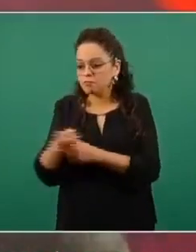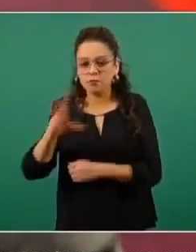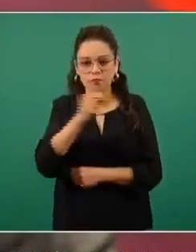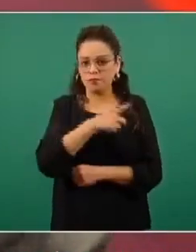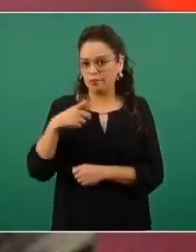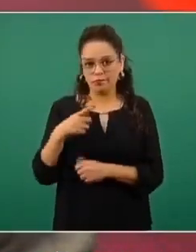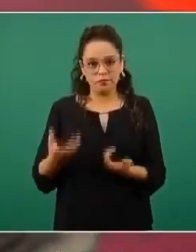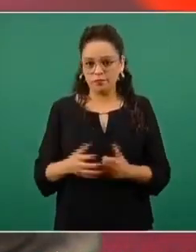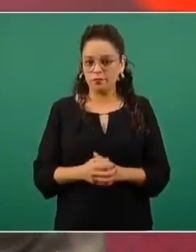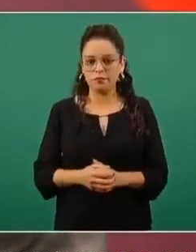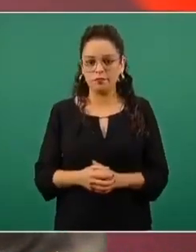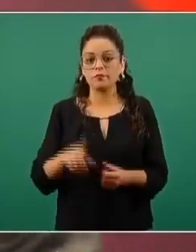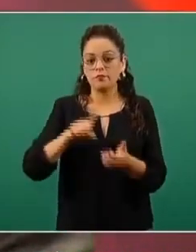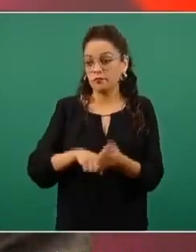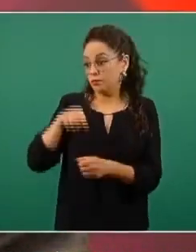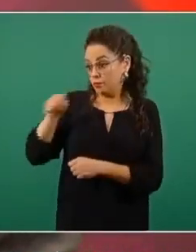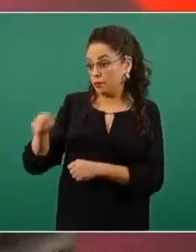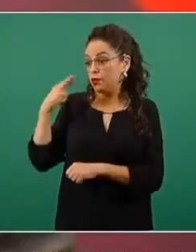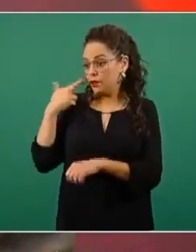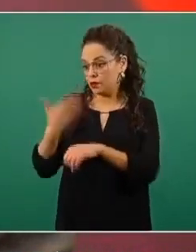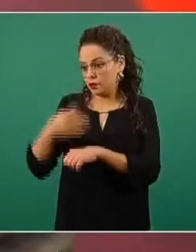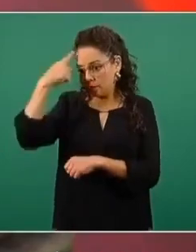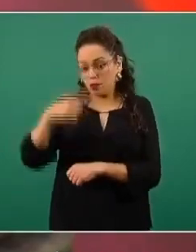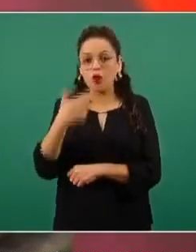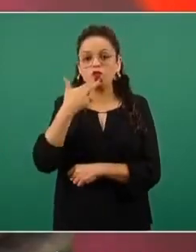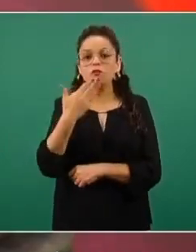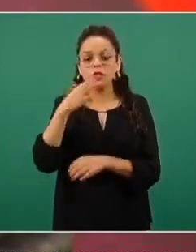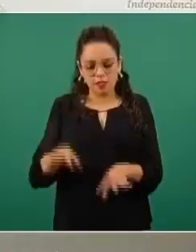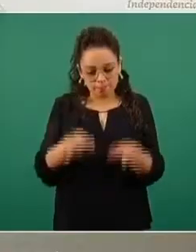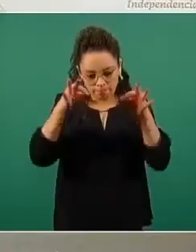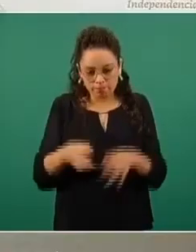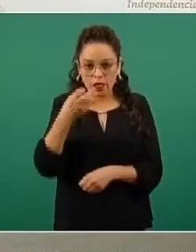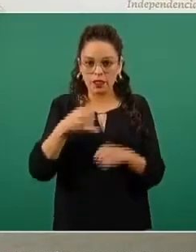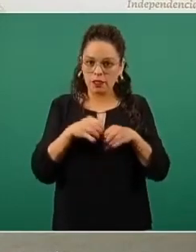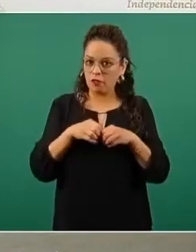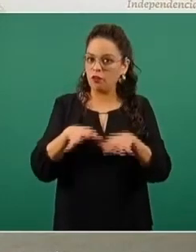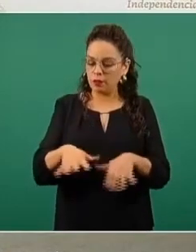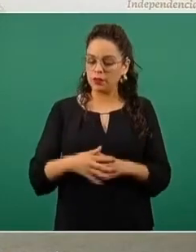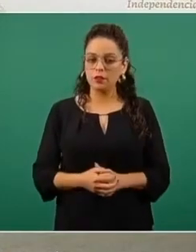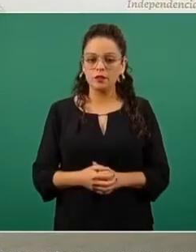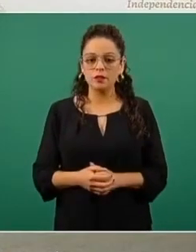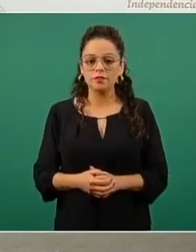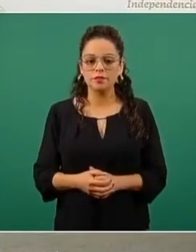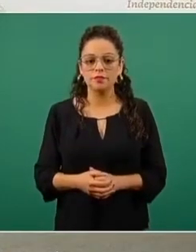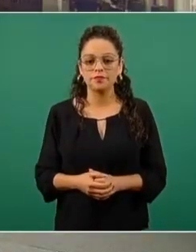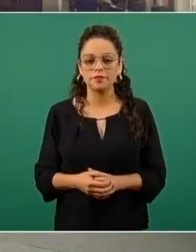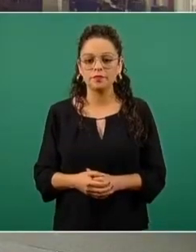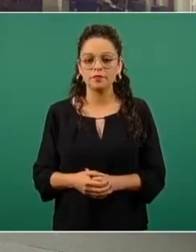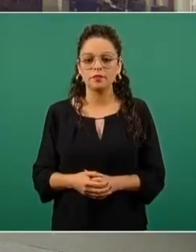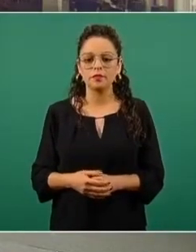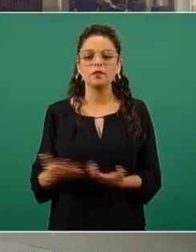capacitado y adquiriendo responsabilidades para el buen uso de esa información. Por eso, esto que usted platicaba de las